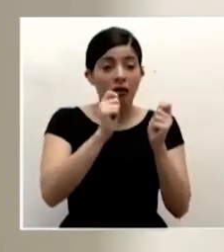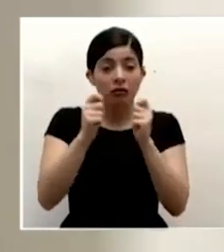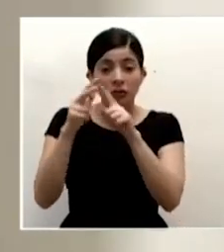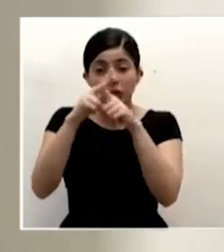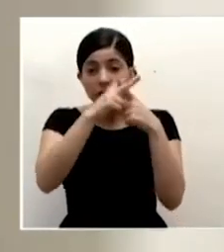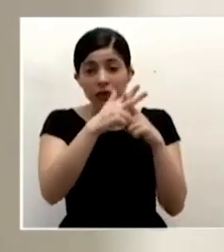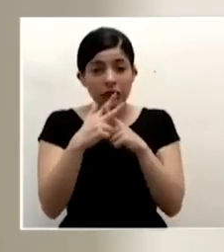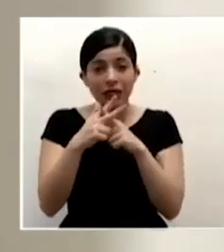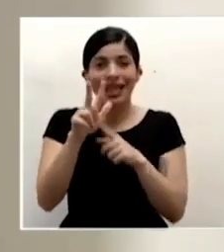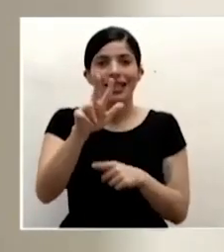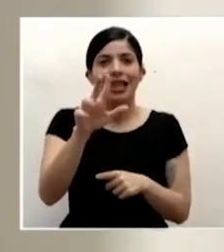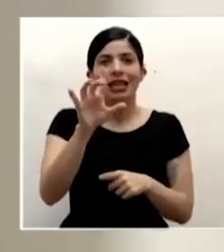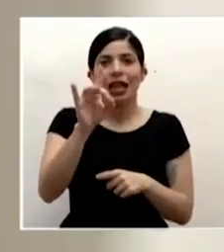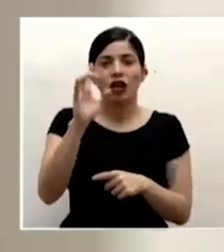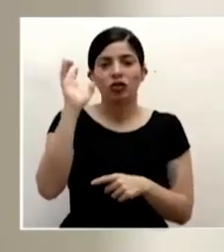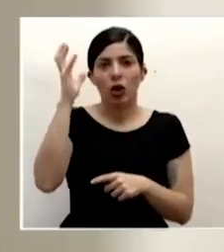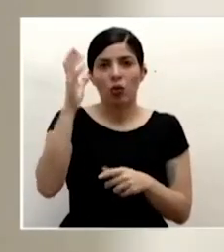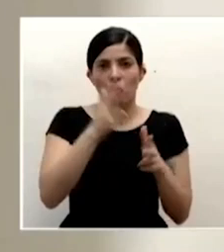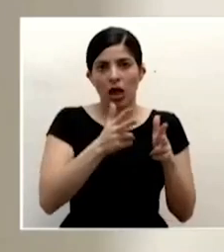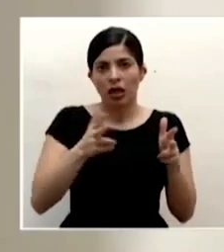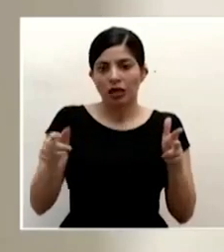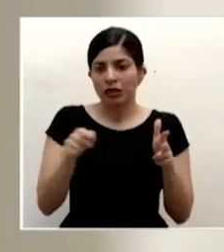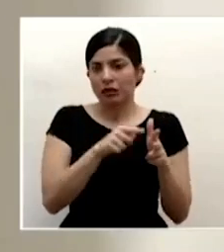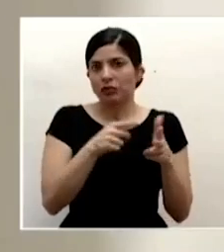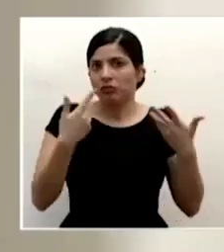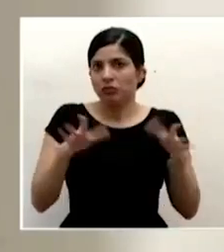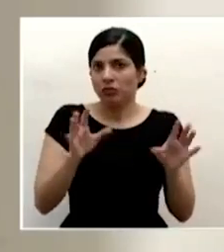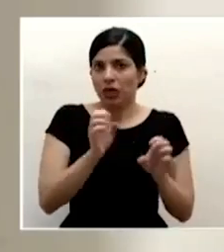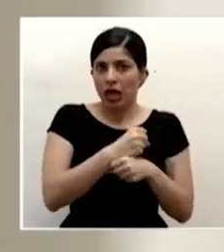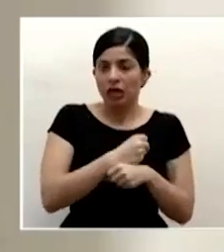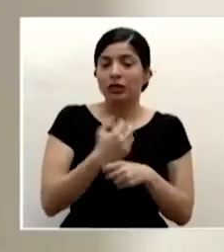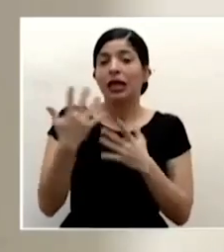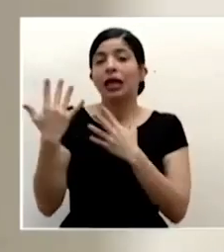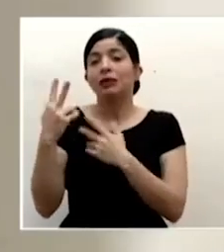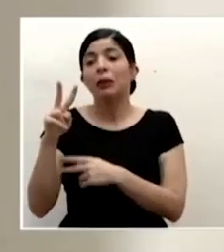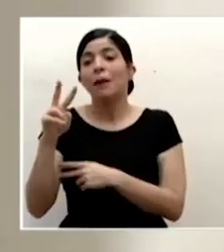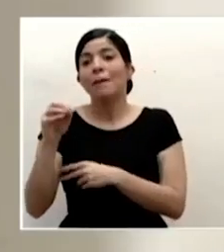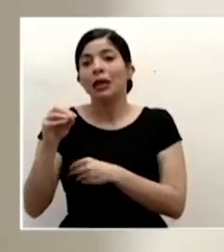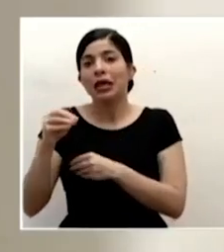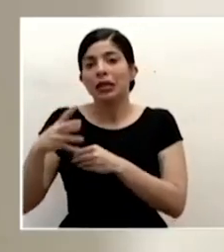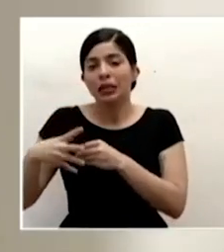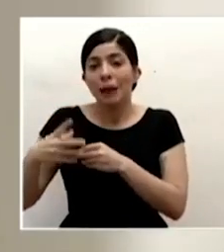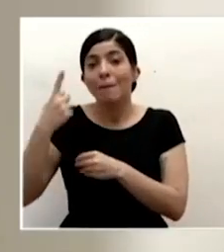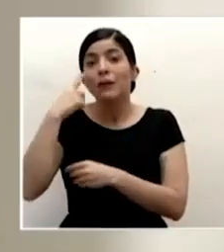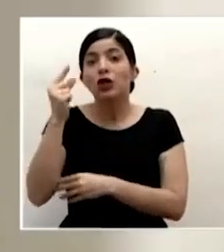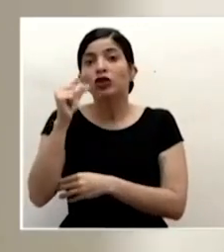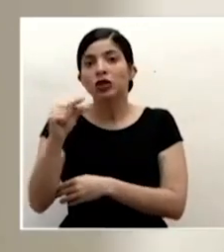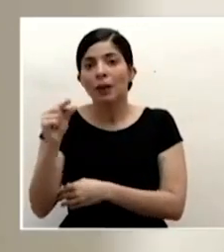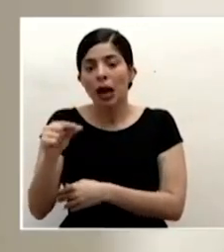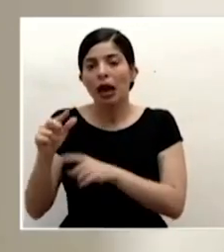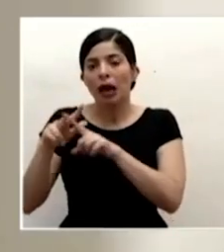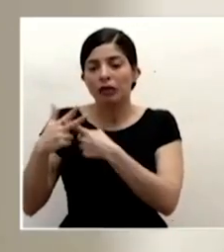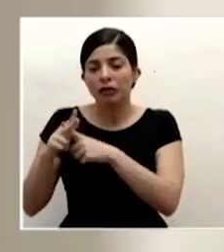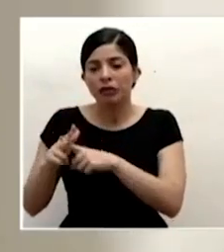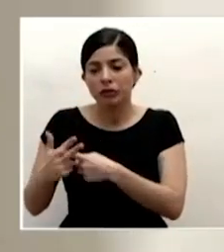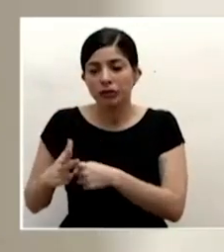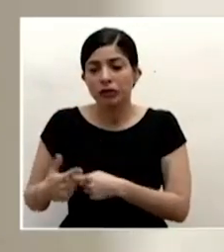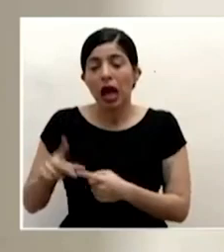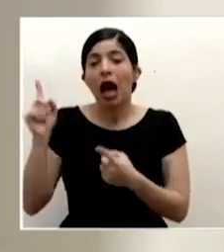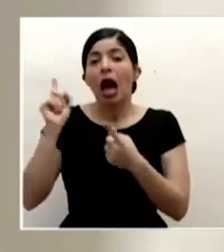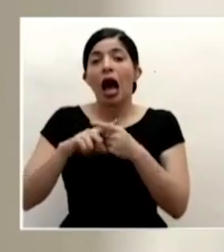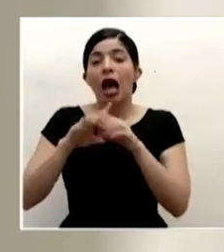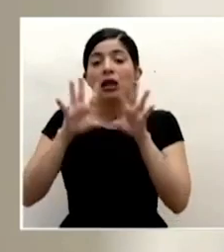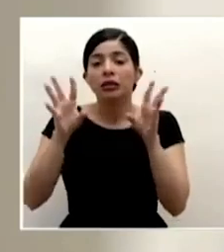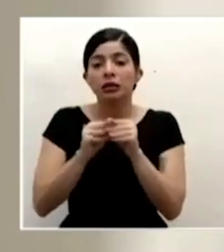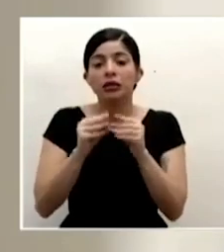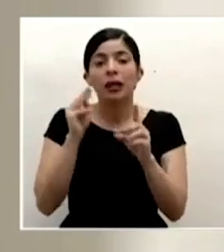ambulancias y esperamos estar adaptando 20 ambulancias por semana hasta completar la tarea de esas 104